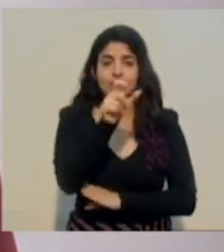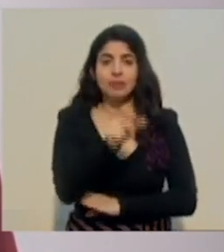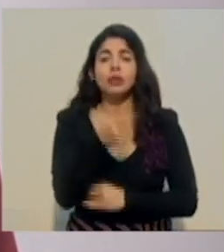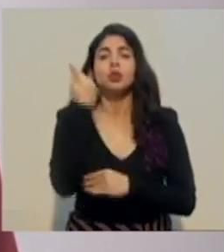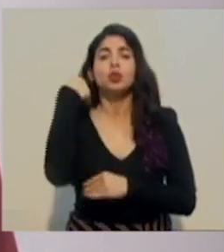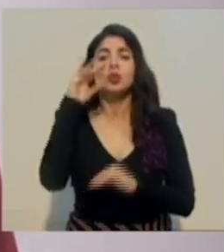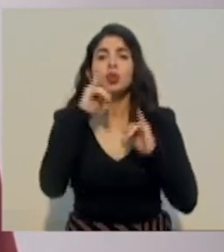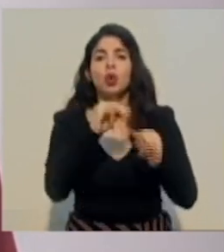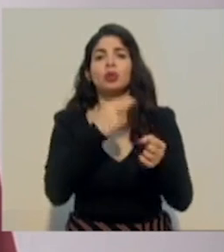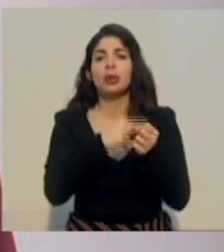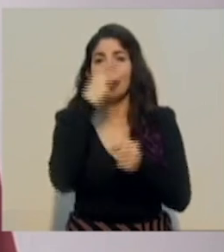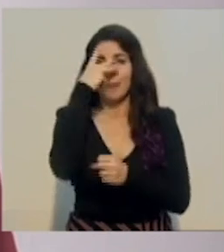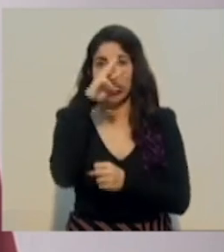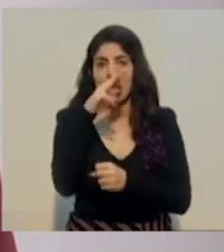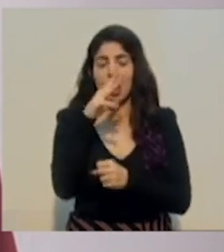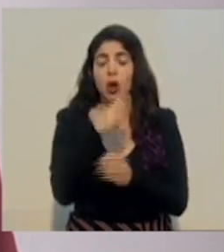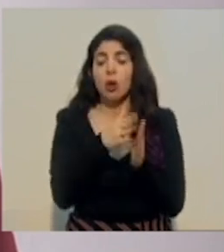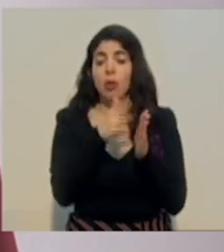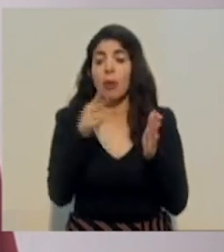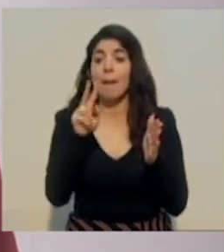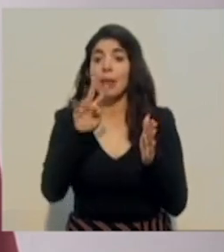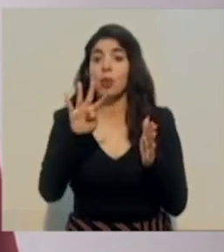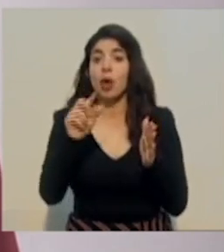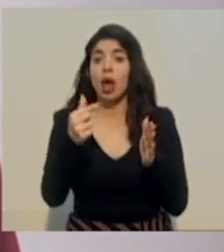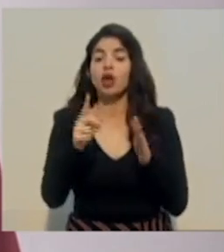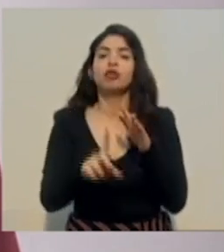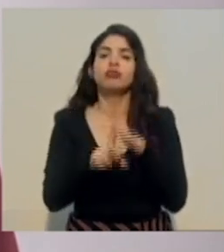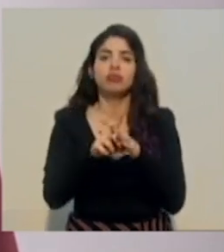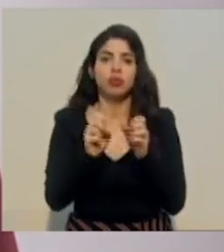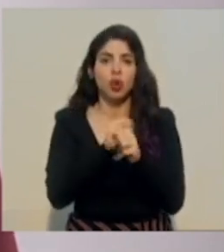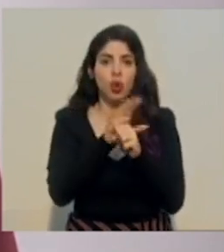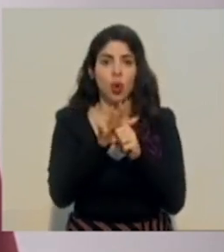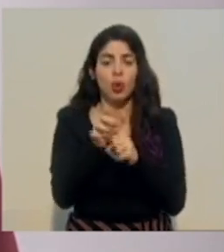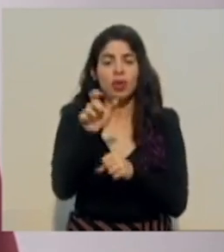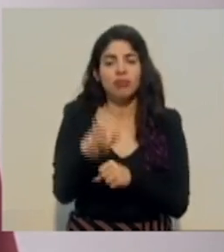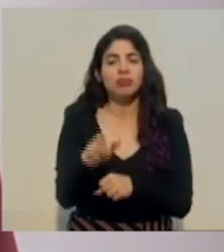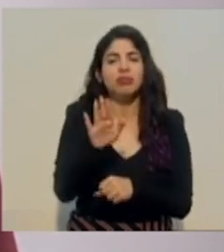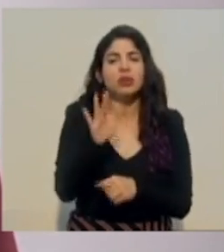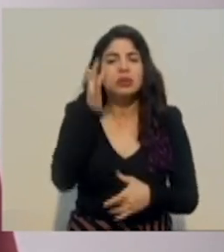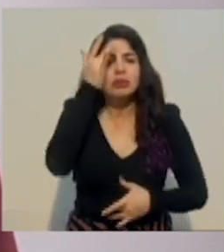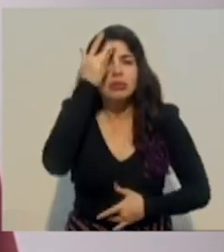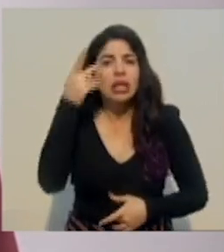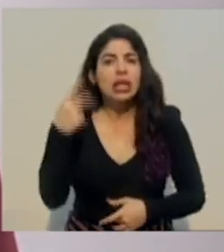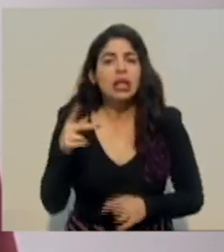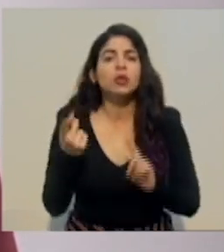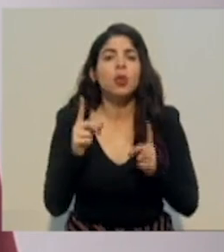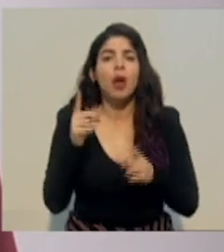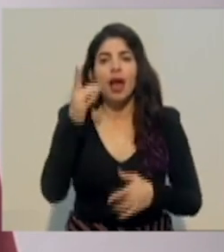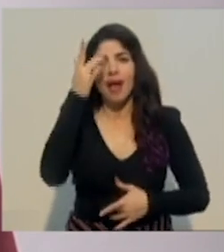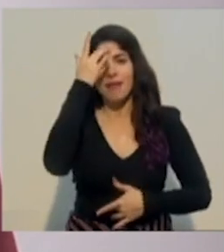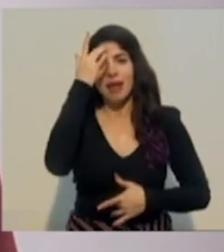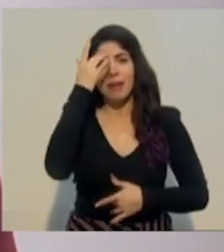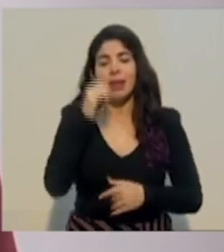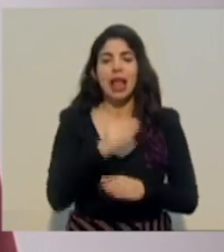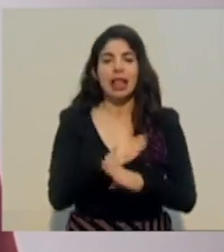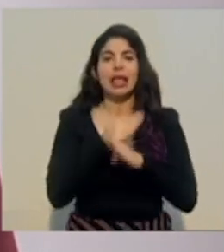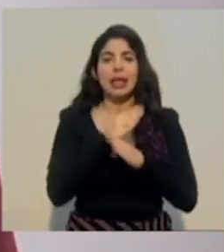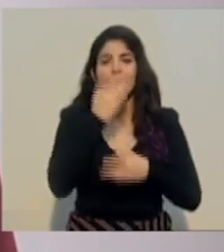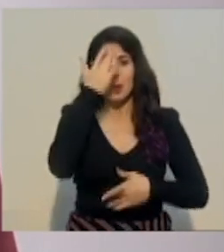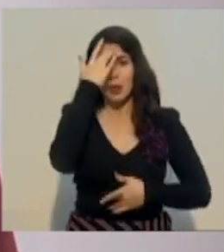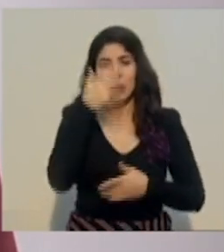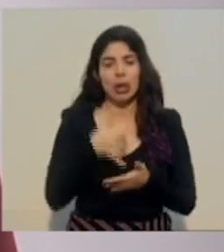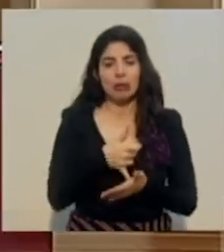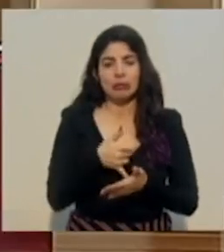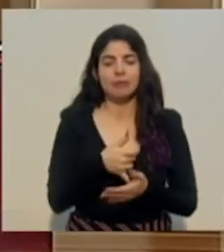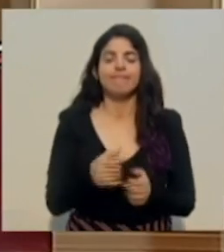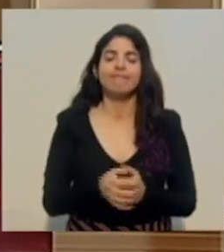Hospital México y fue diagnosticada el 24 de agosto. Presentaba como padecimiento de riesgo una enfermedad autoinmune. Muchas gracias.